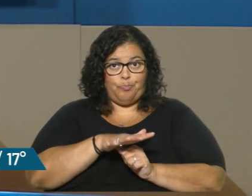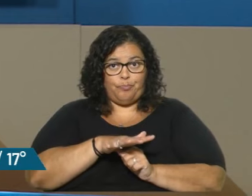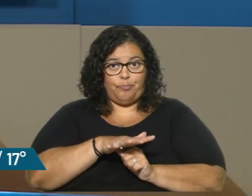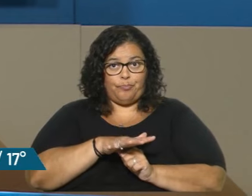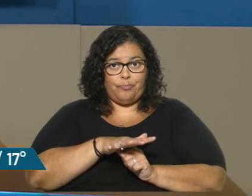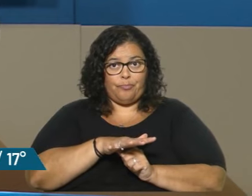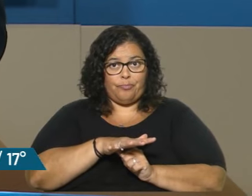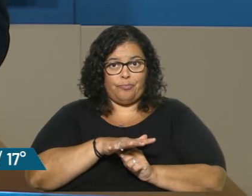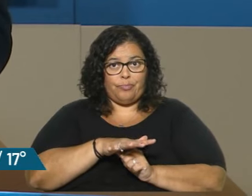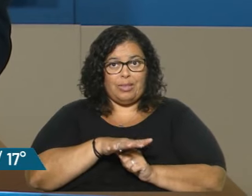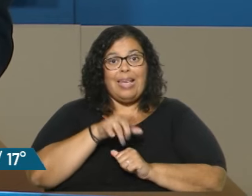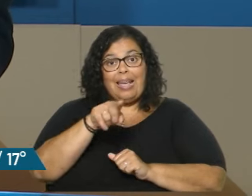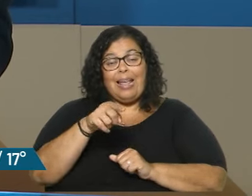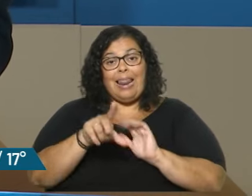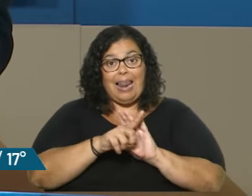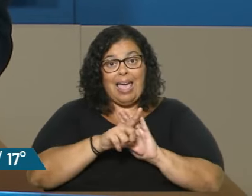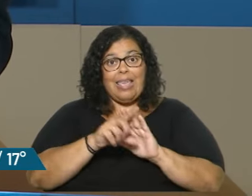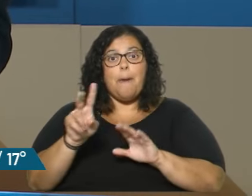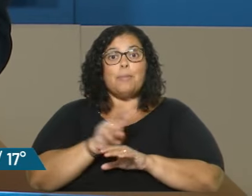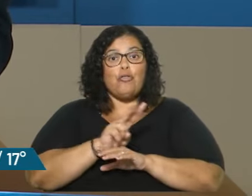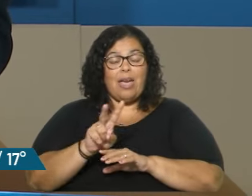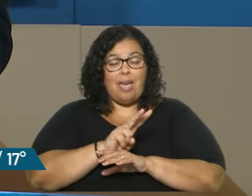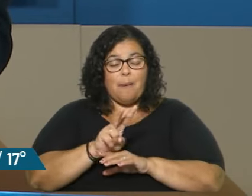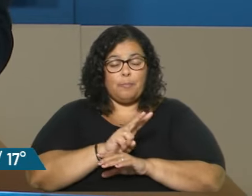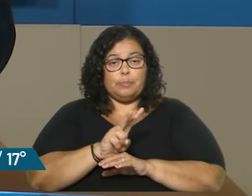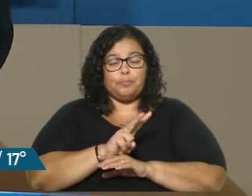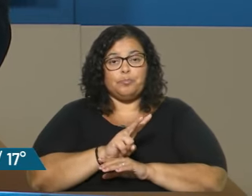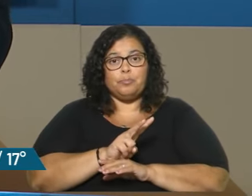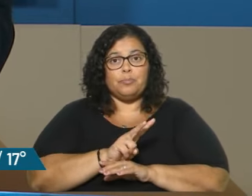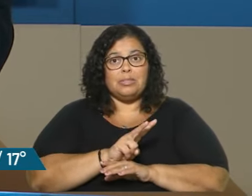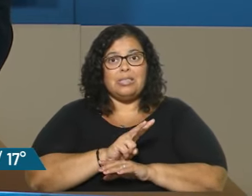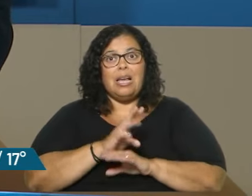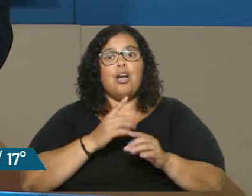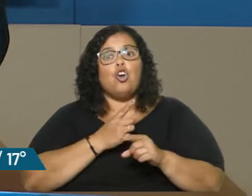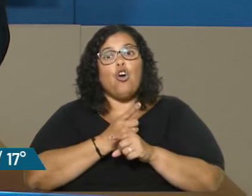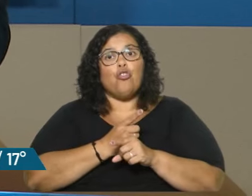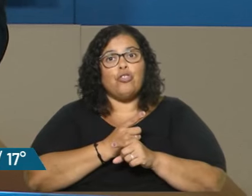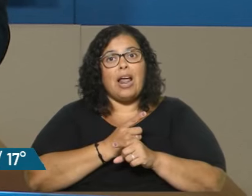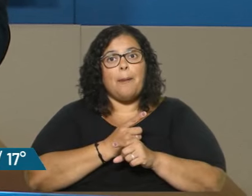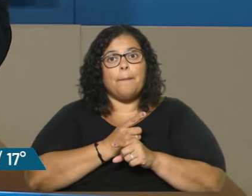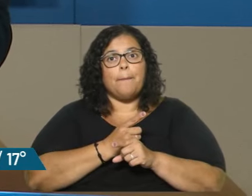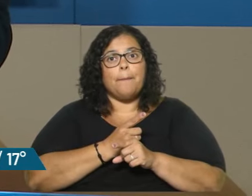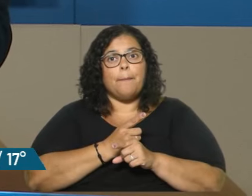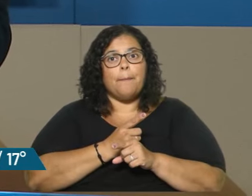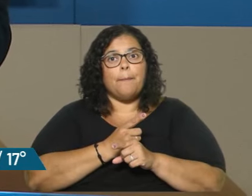esa ley protege, va en contra, por ejemplo, de lo que es,